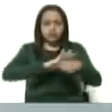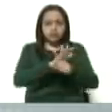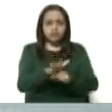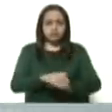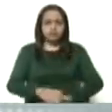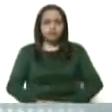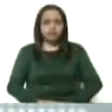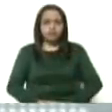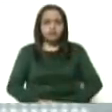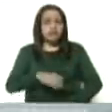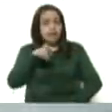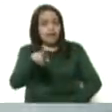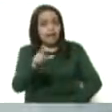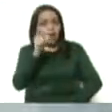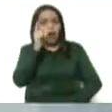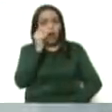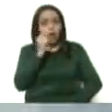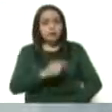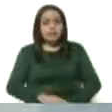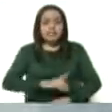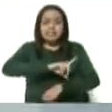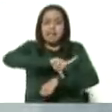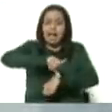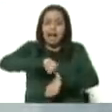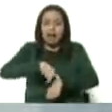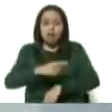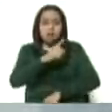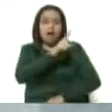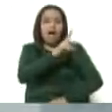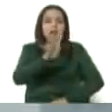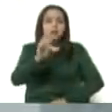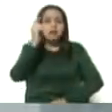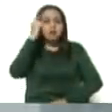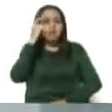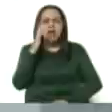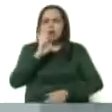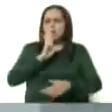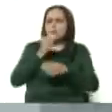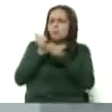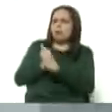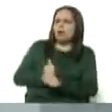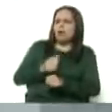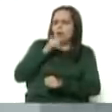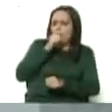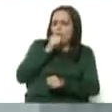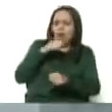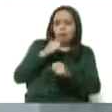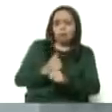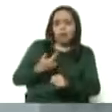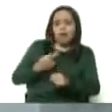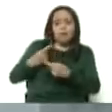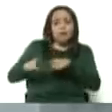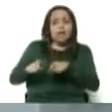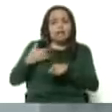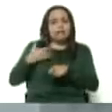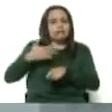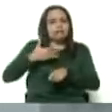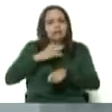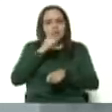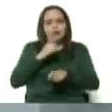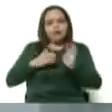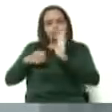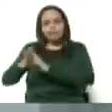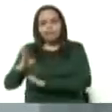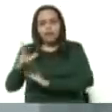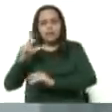Este señor tardó 14 días en acudir a la consulta, allí se realizó rayos